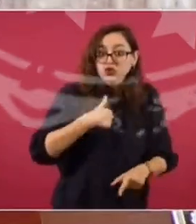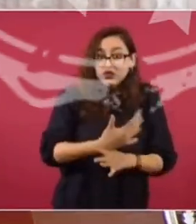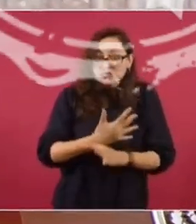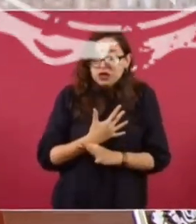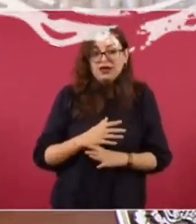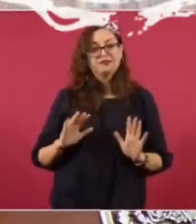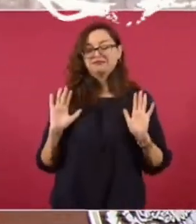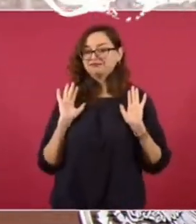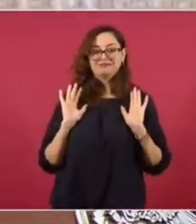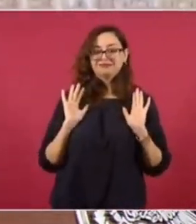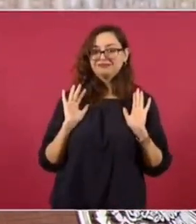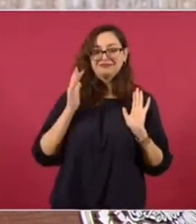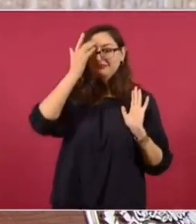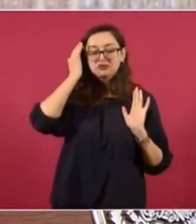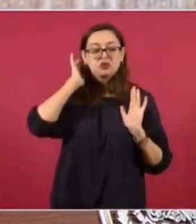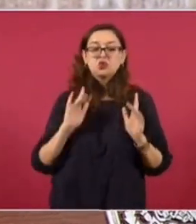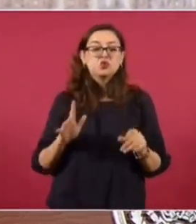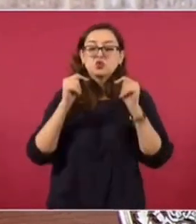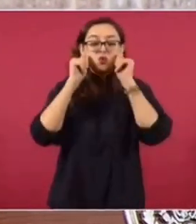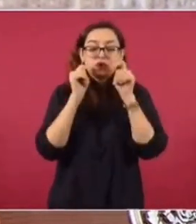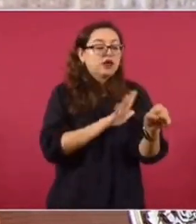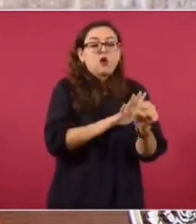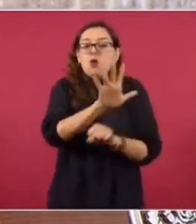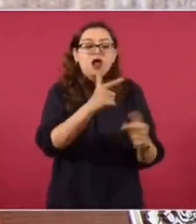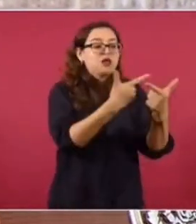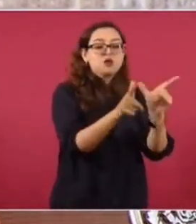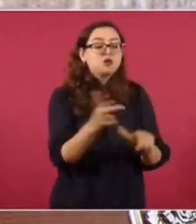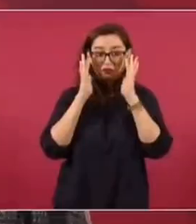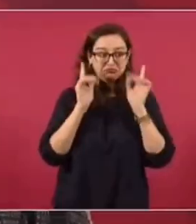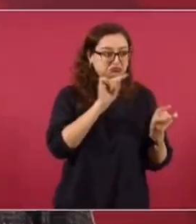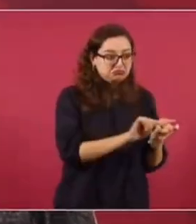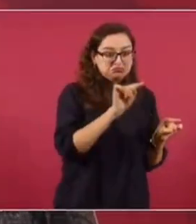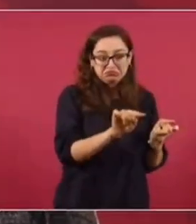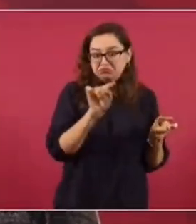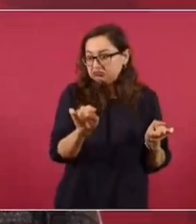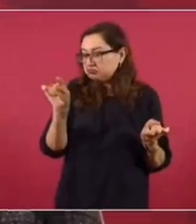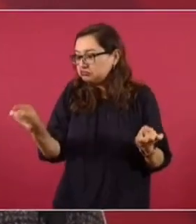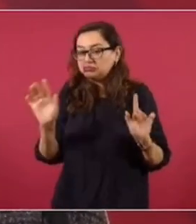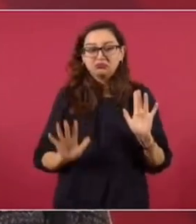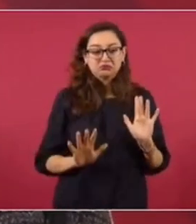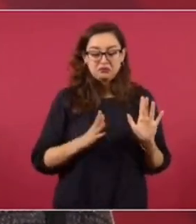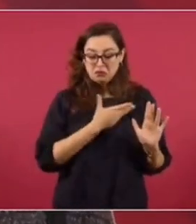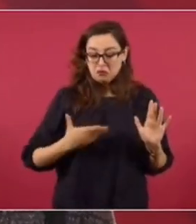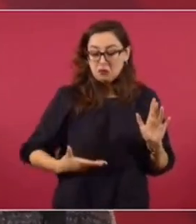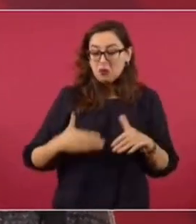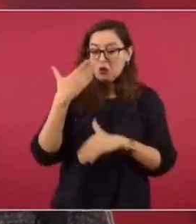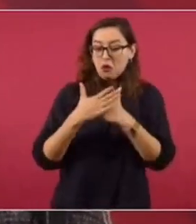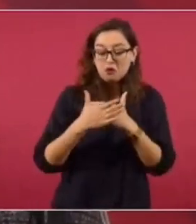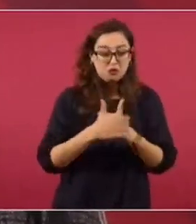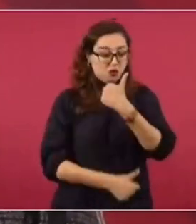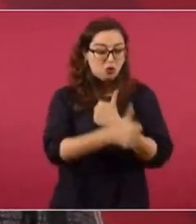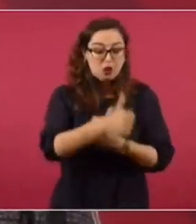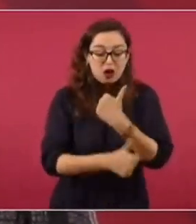Cualquier partido, cualquiera que participe en un proceso de transformación,